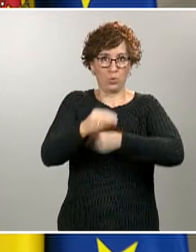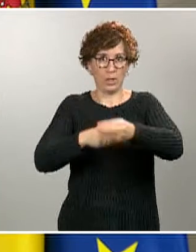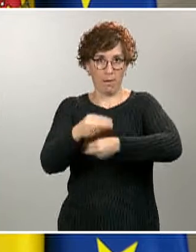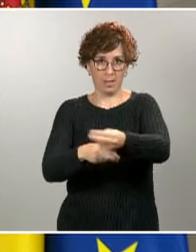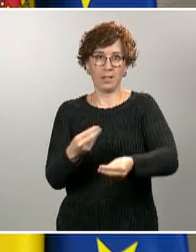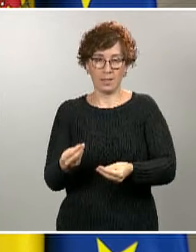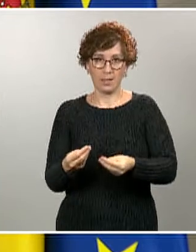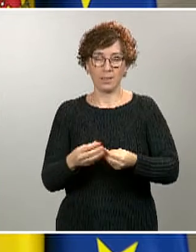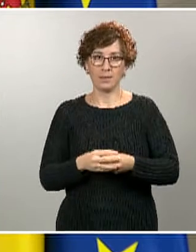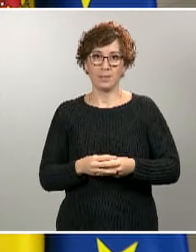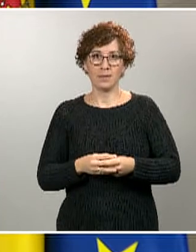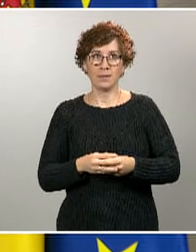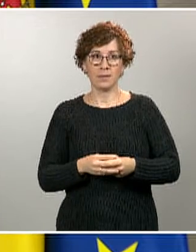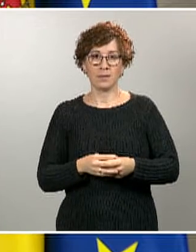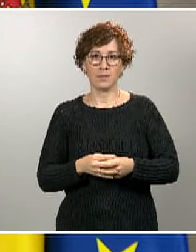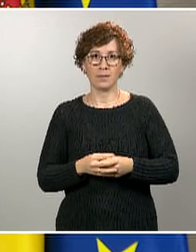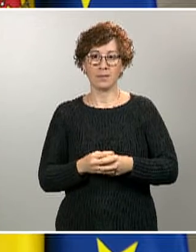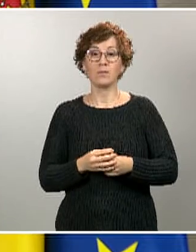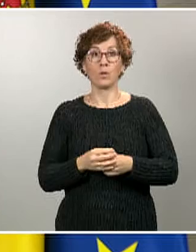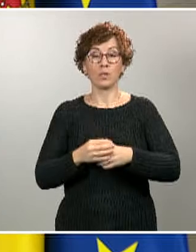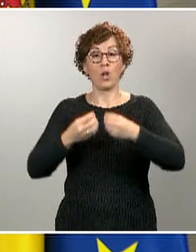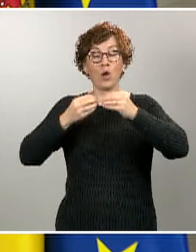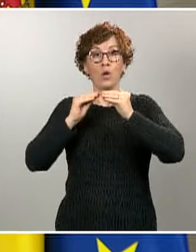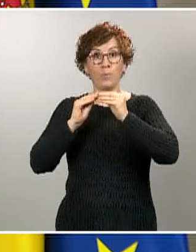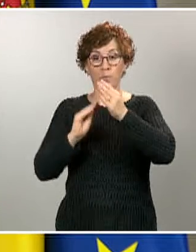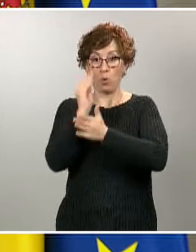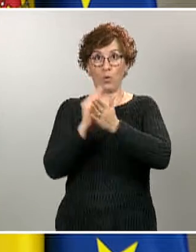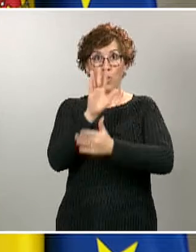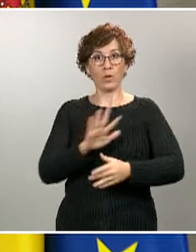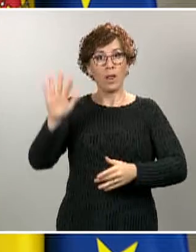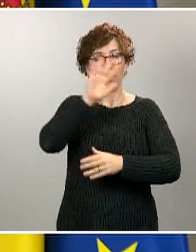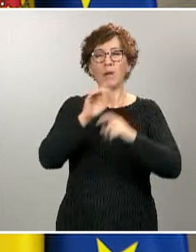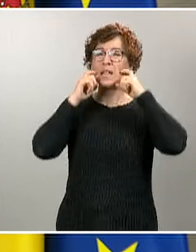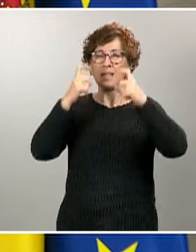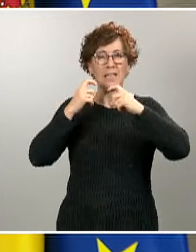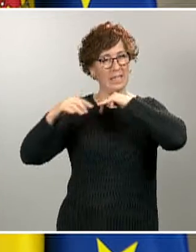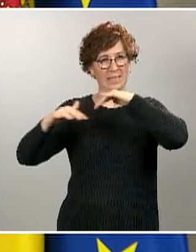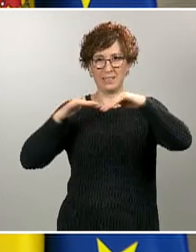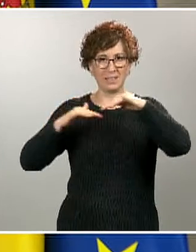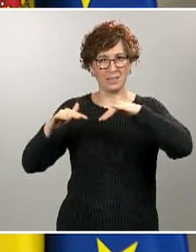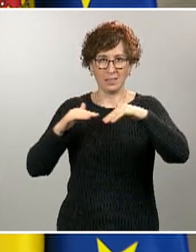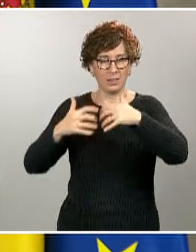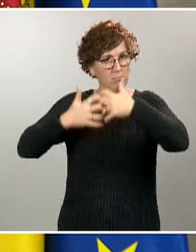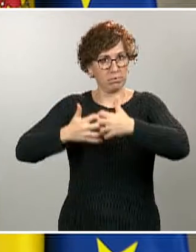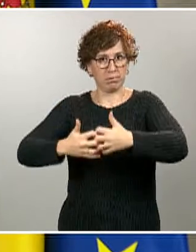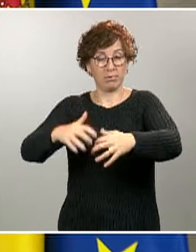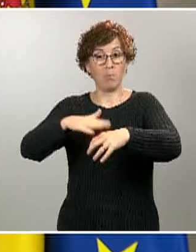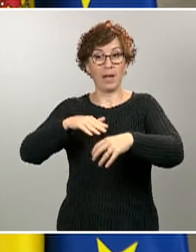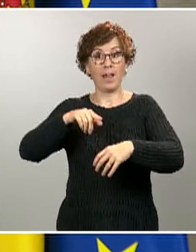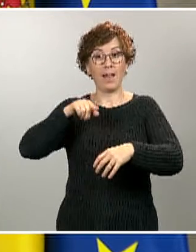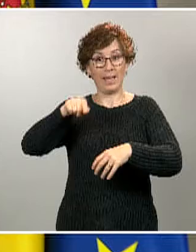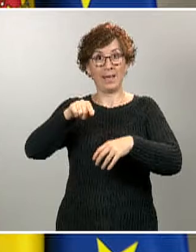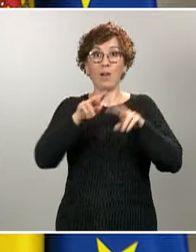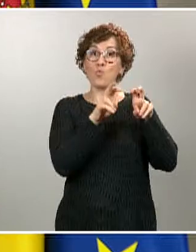activar toda la producción nacional posible para la adquisición de este nuevo categoría de producto